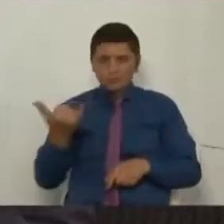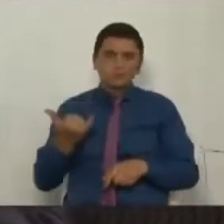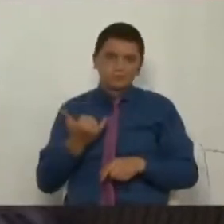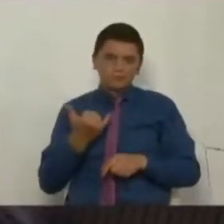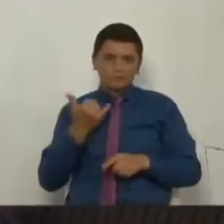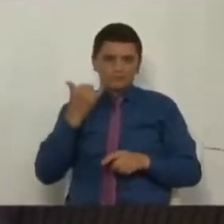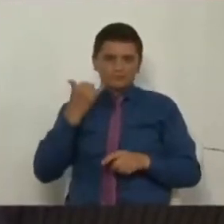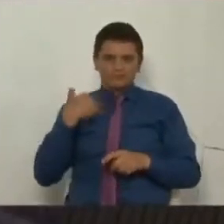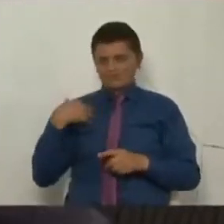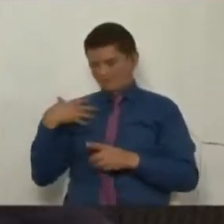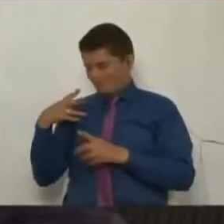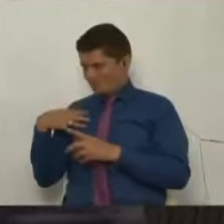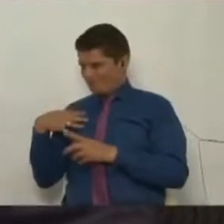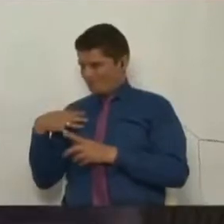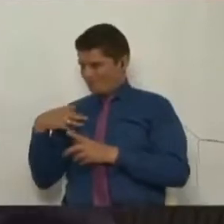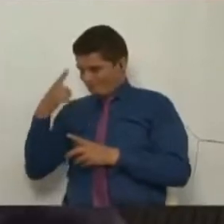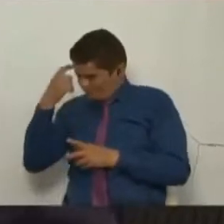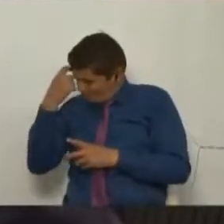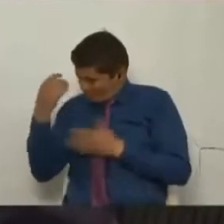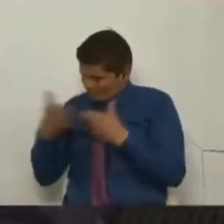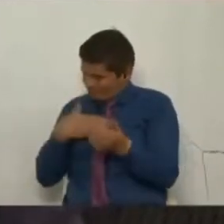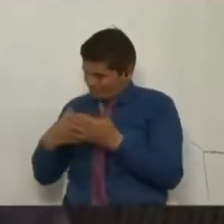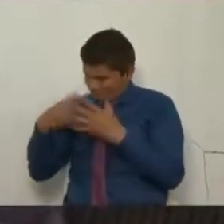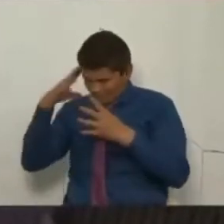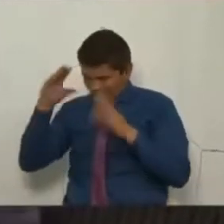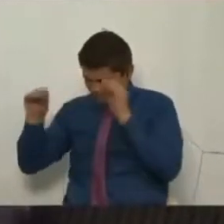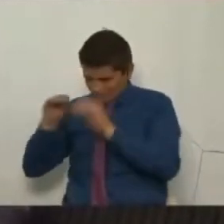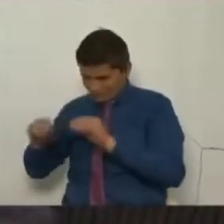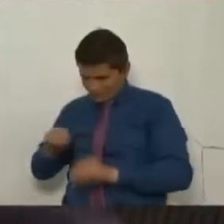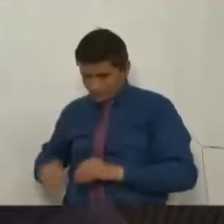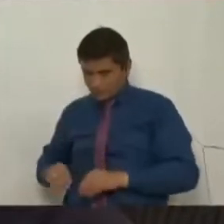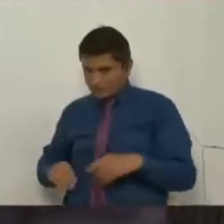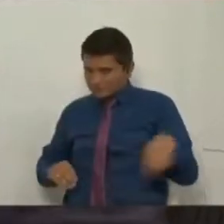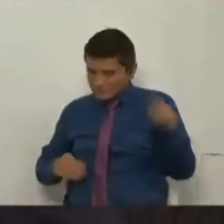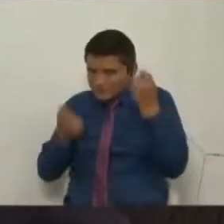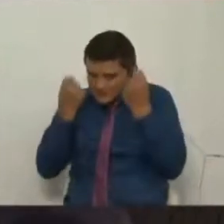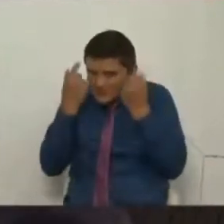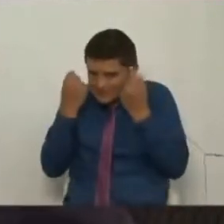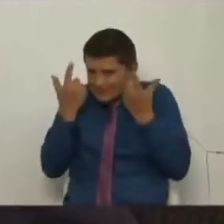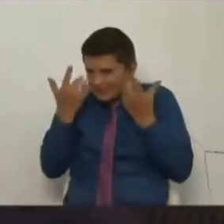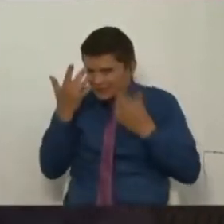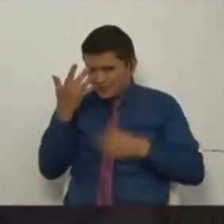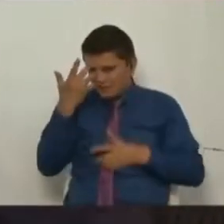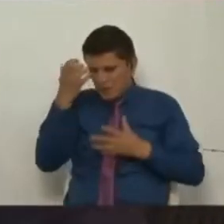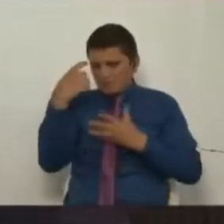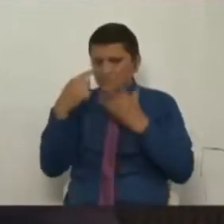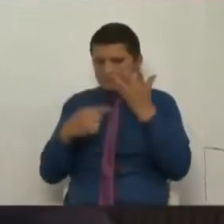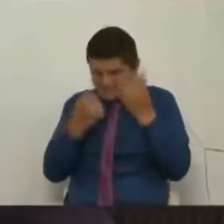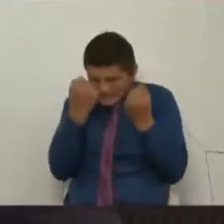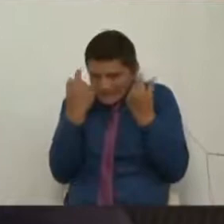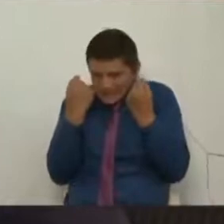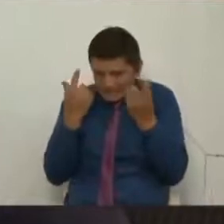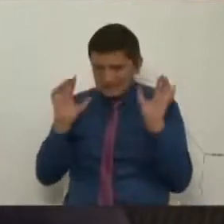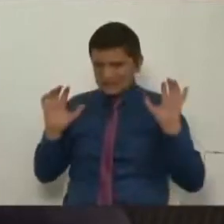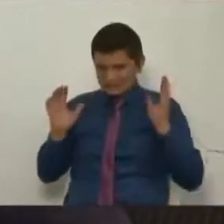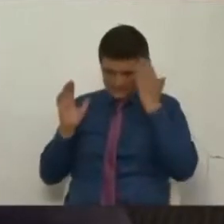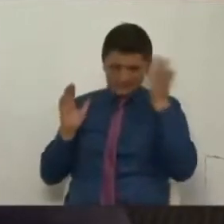acuerdo que ustedes legítimamente rechazaron, pero que en el fondo entendieron, lo hicimos